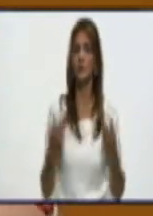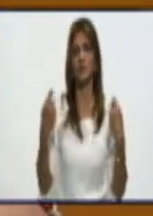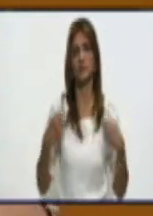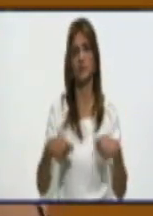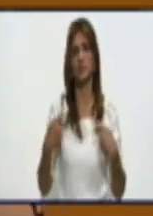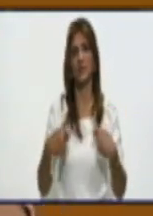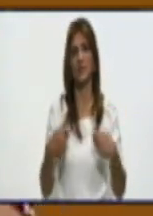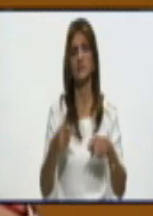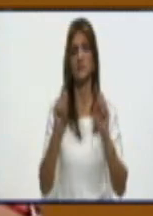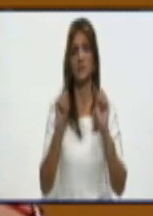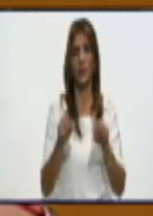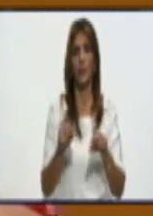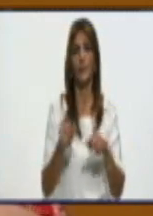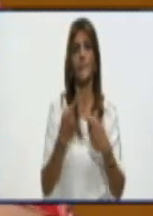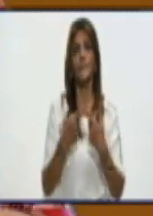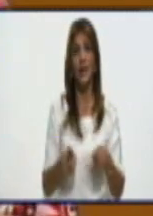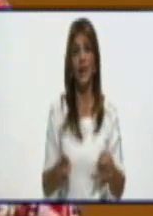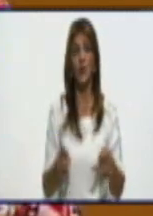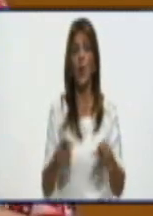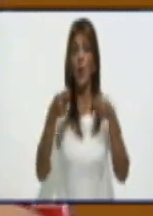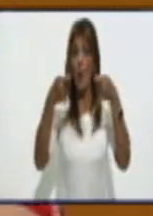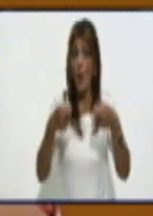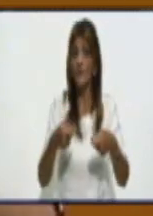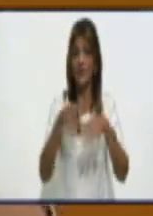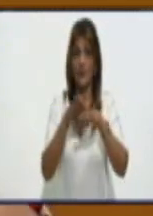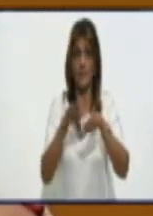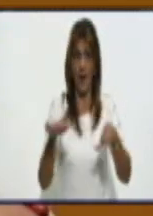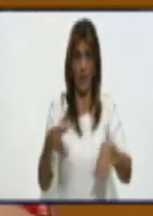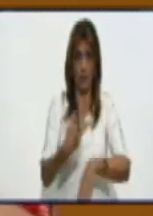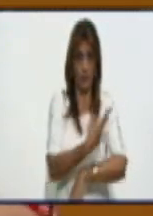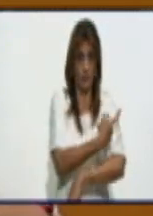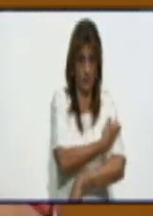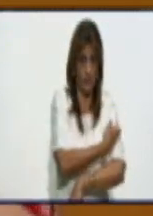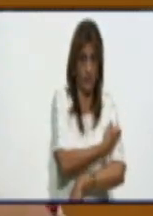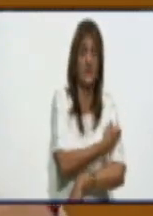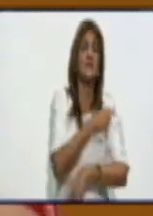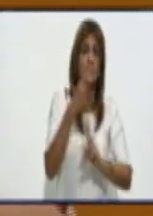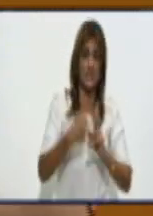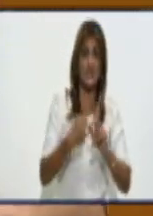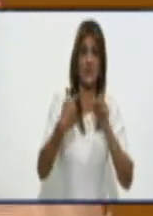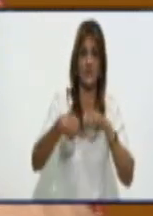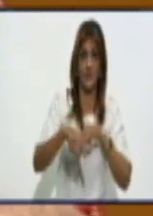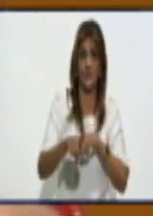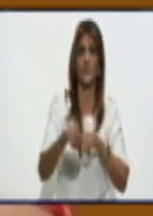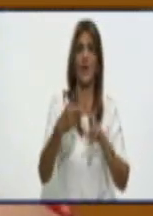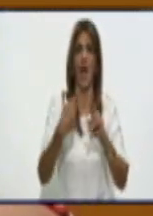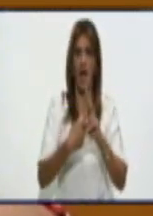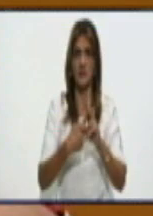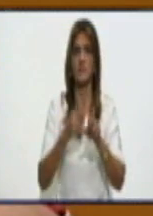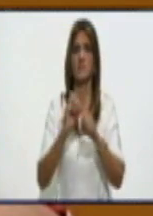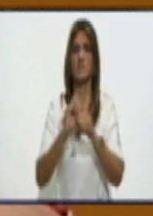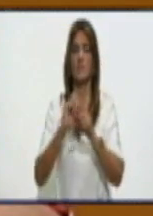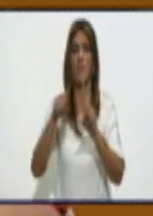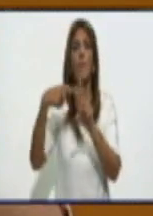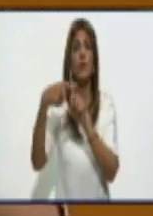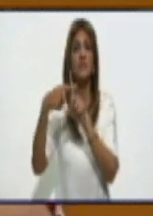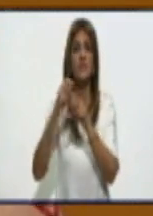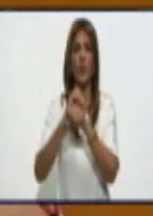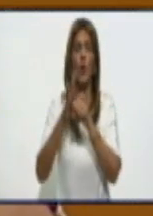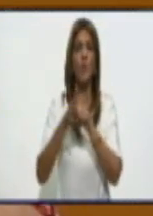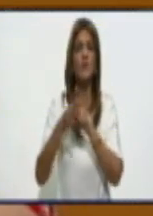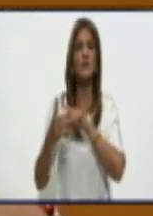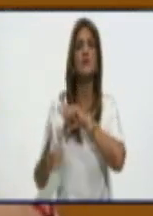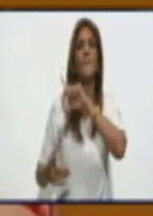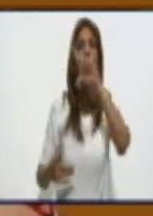este, en el caso de los confirmados, ya cuando llega el PCR positivo, ese paciente va para Santiago de Cuba, va para el